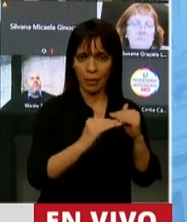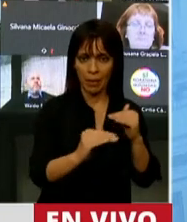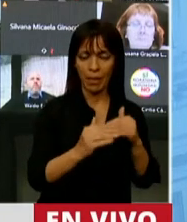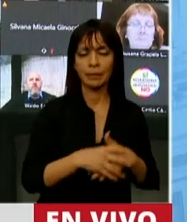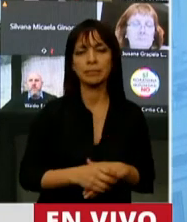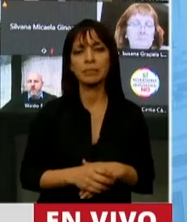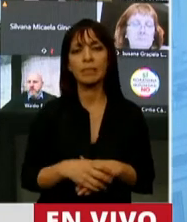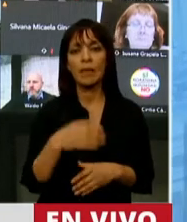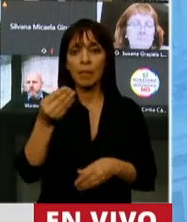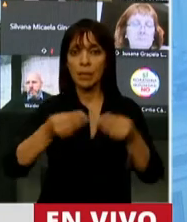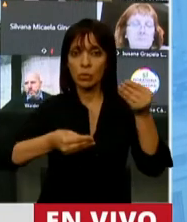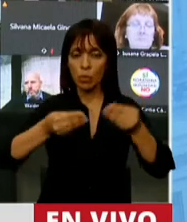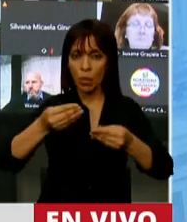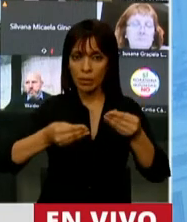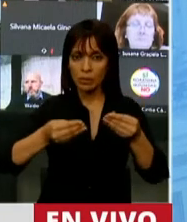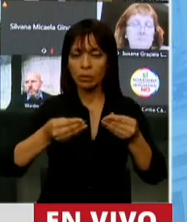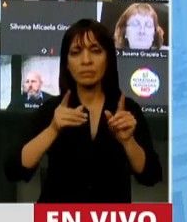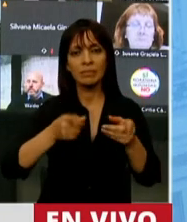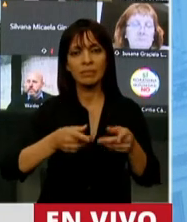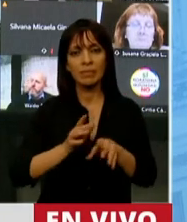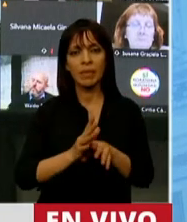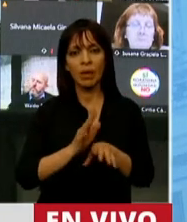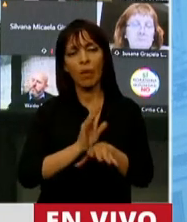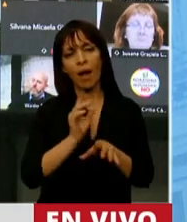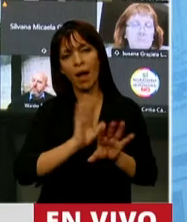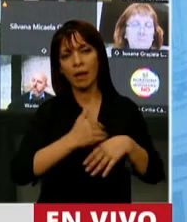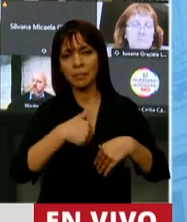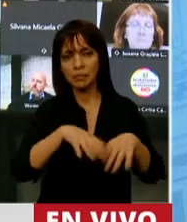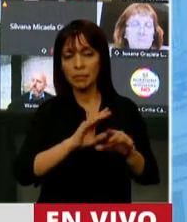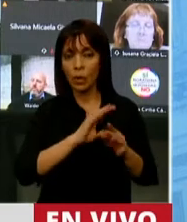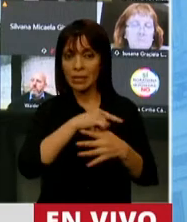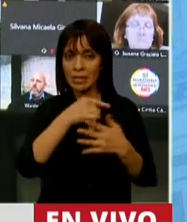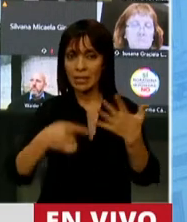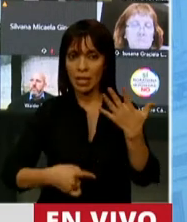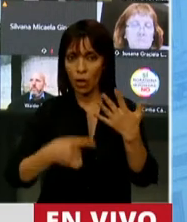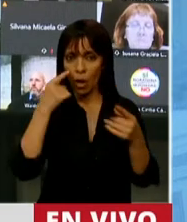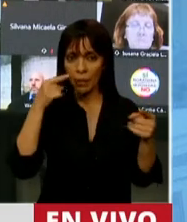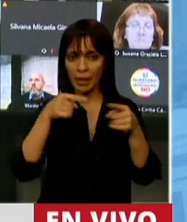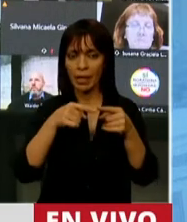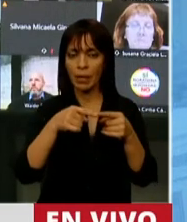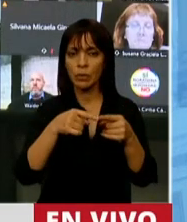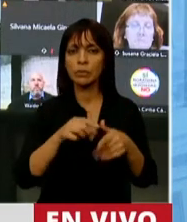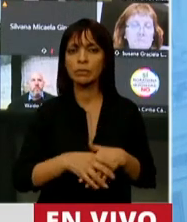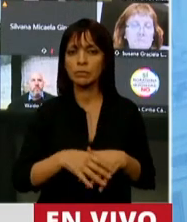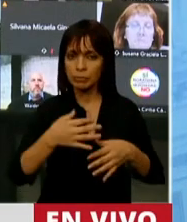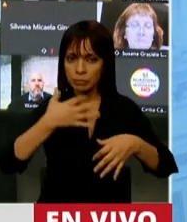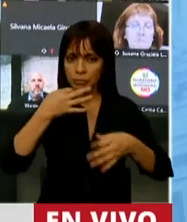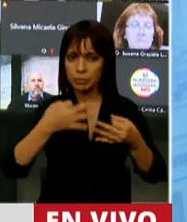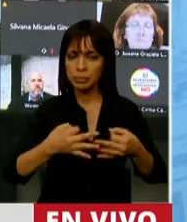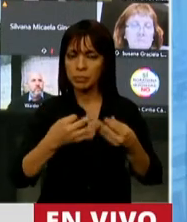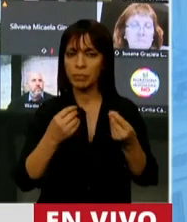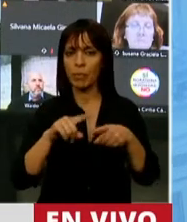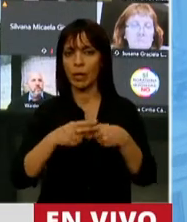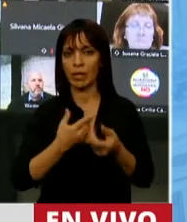orientación de nuestro presupuesto, no hay que banalizarlo, tiene cinco objetivos que se cumplen cabalmente en las